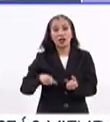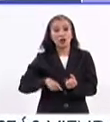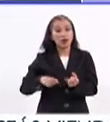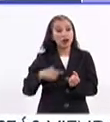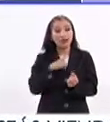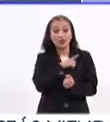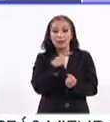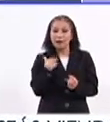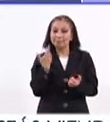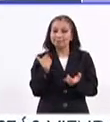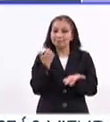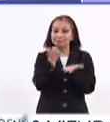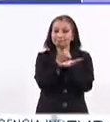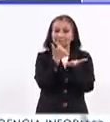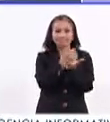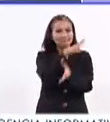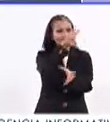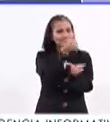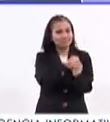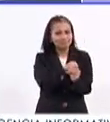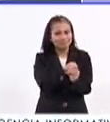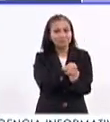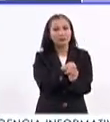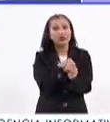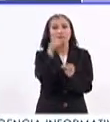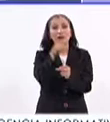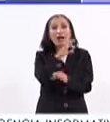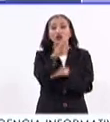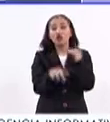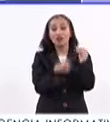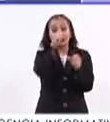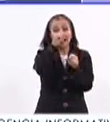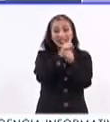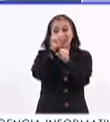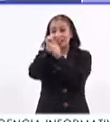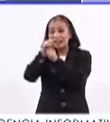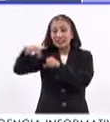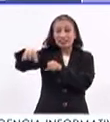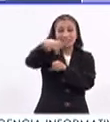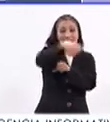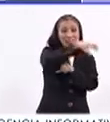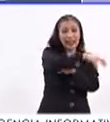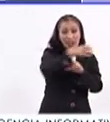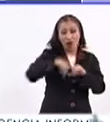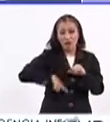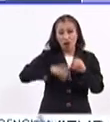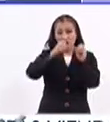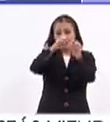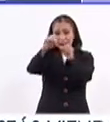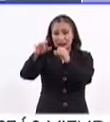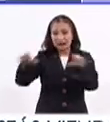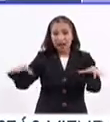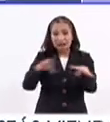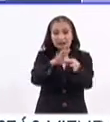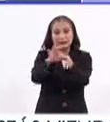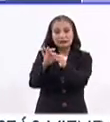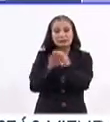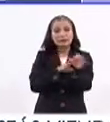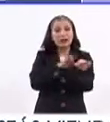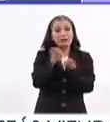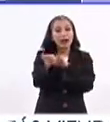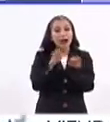Estado tengan que trabajar de manera integral para que todas las secretarías y las instancias de gobierno estén trabajando